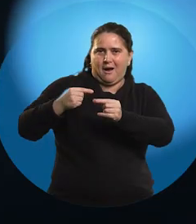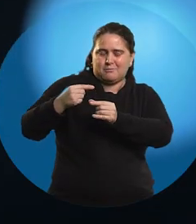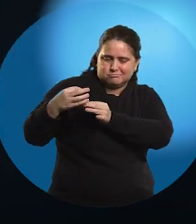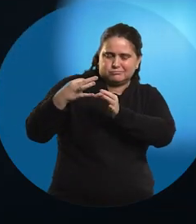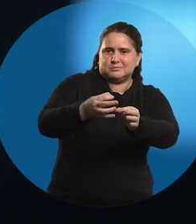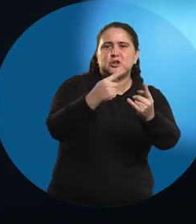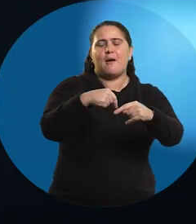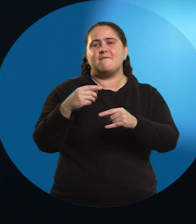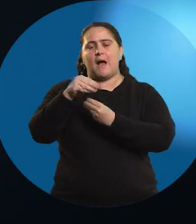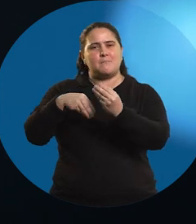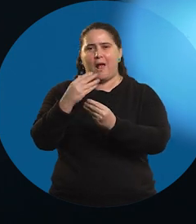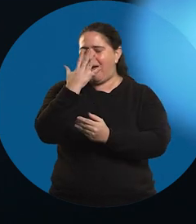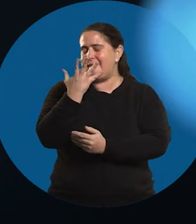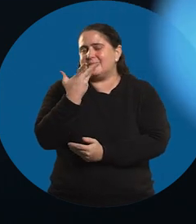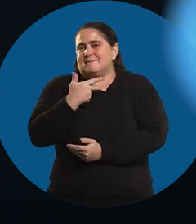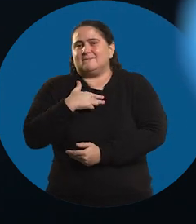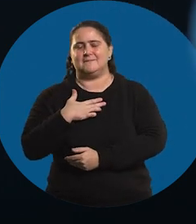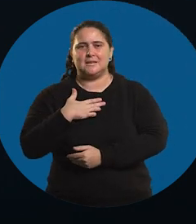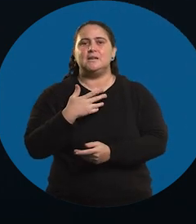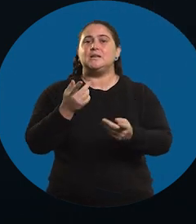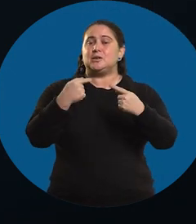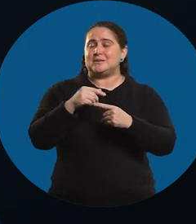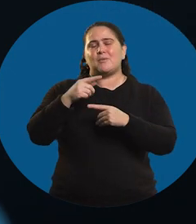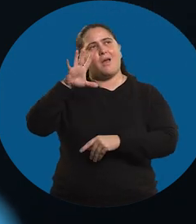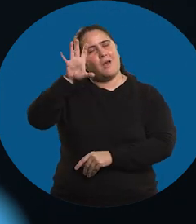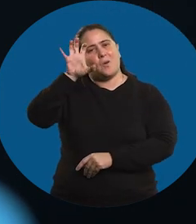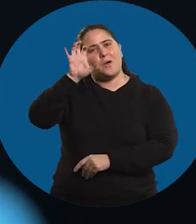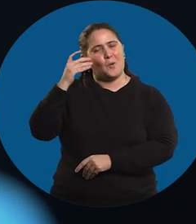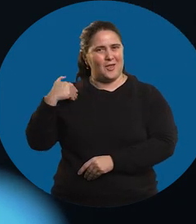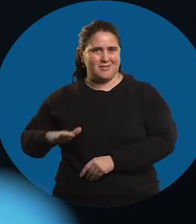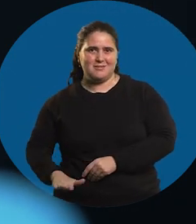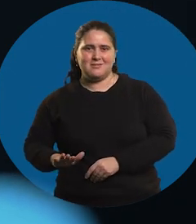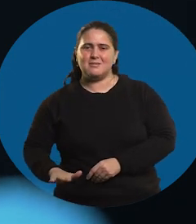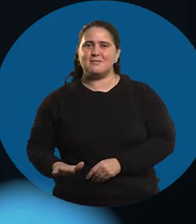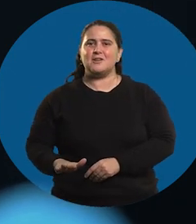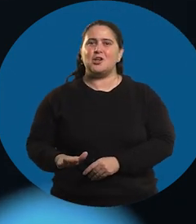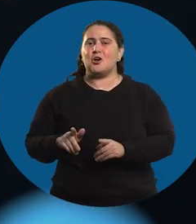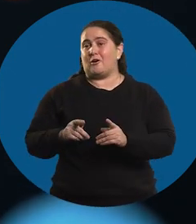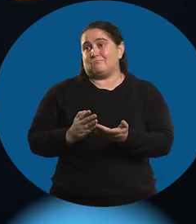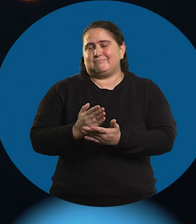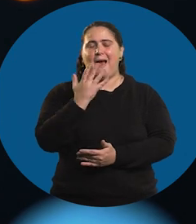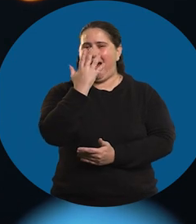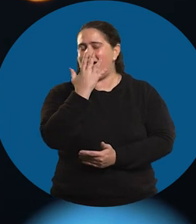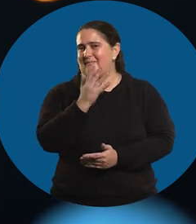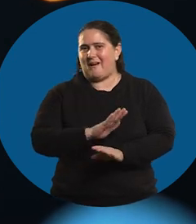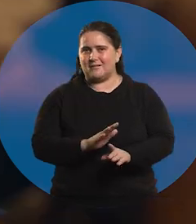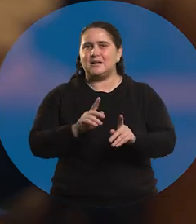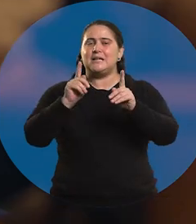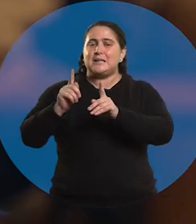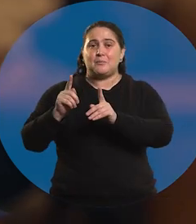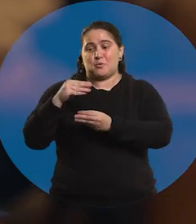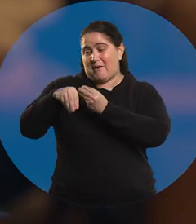Vengo de una familia muy carnavalera, mis recuerdos de infancia son en el carnaval.